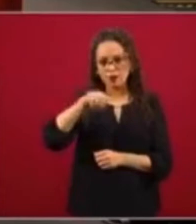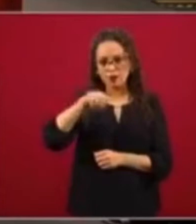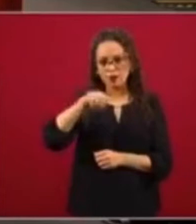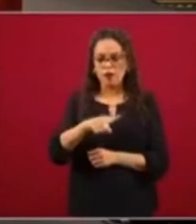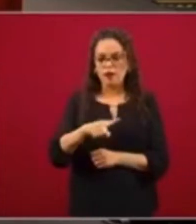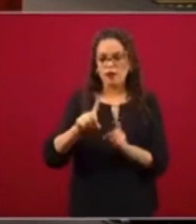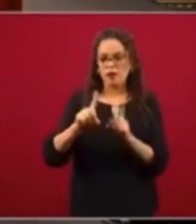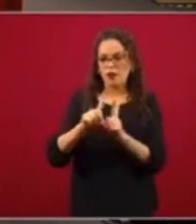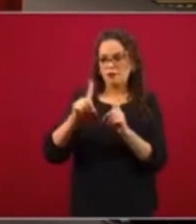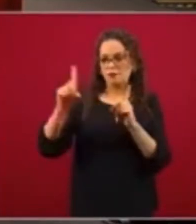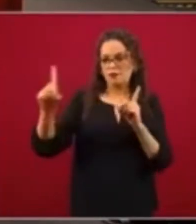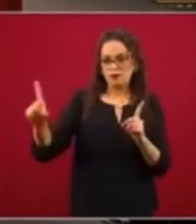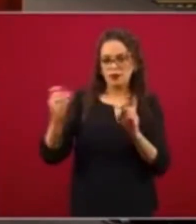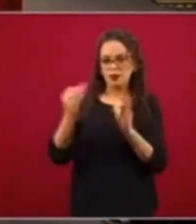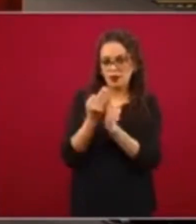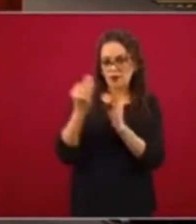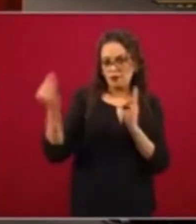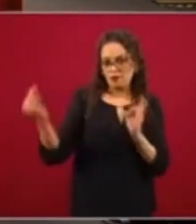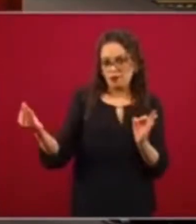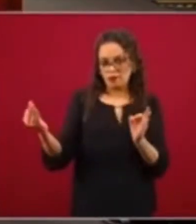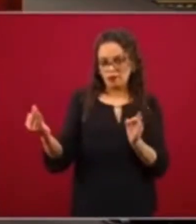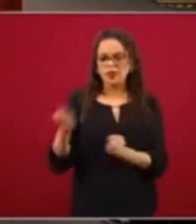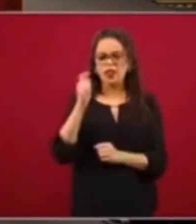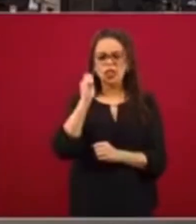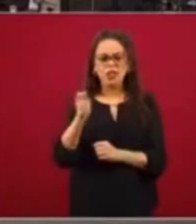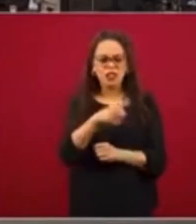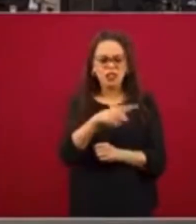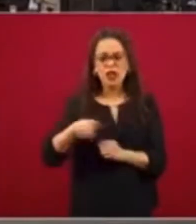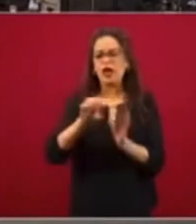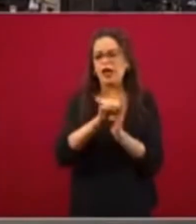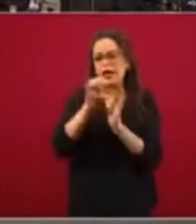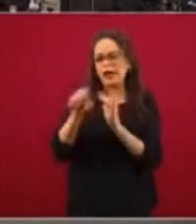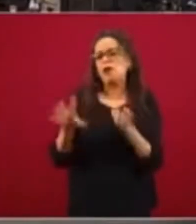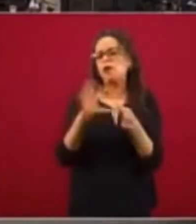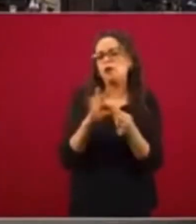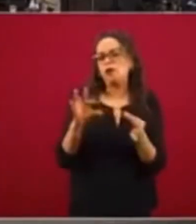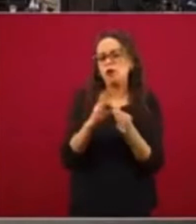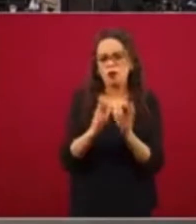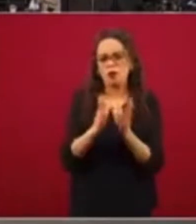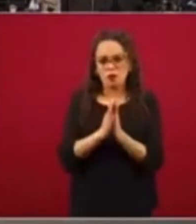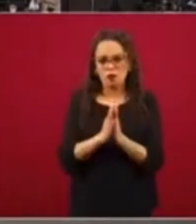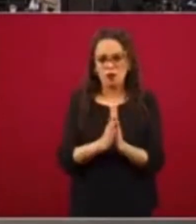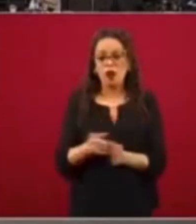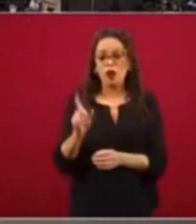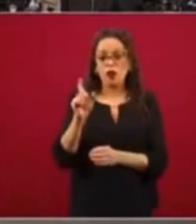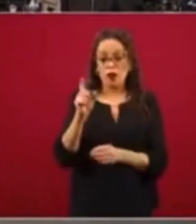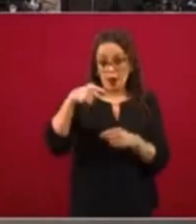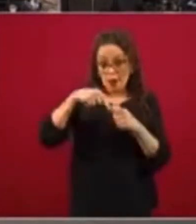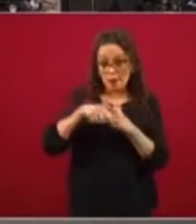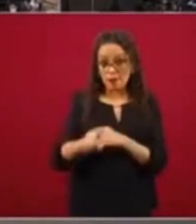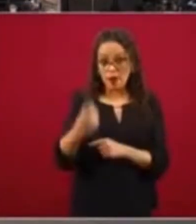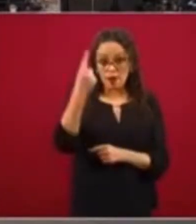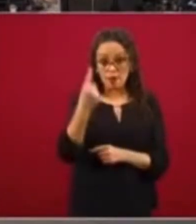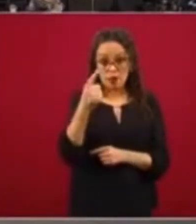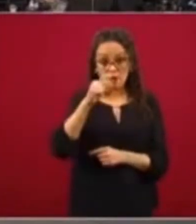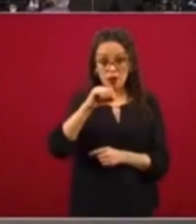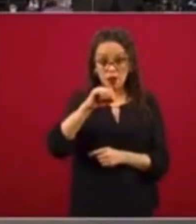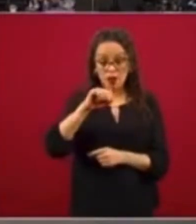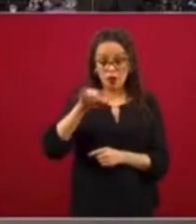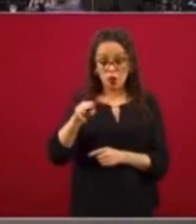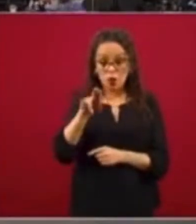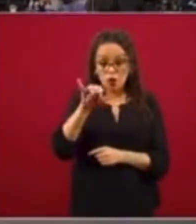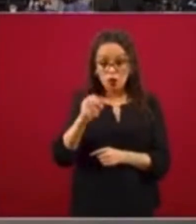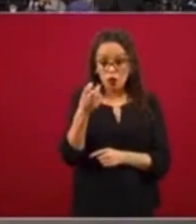¿Quiénes van a aplicar? ¿Se nos puede comentar algunos ejemplos? A partir del primero de junio, tengo entendido, se van a tomar estas